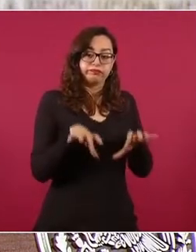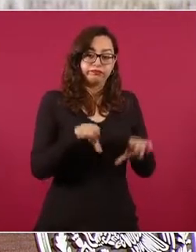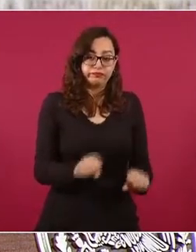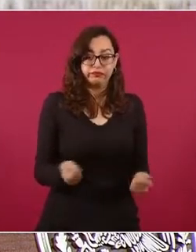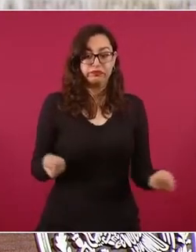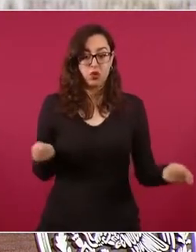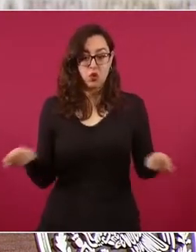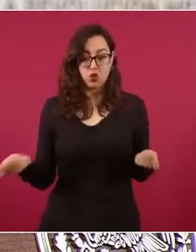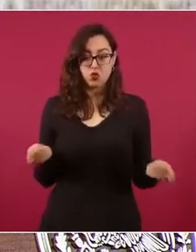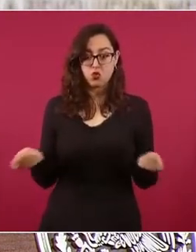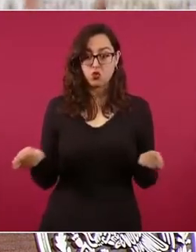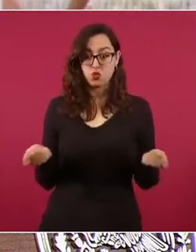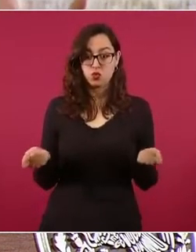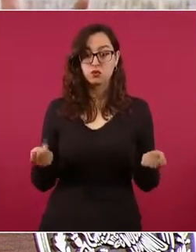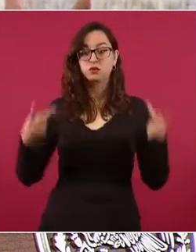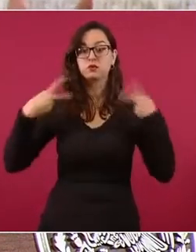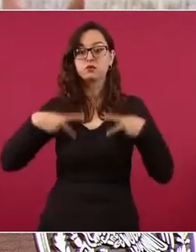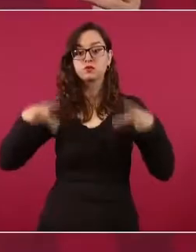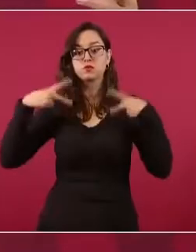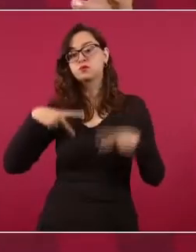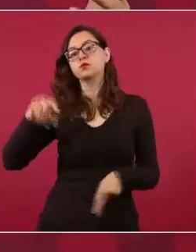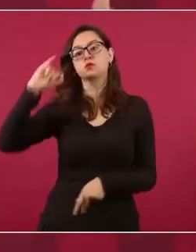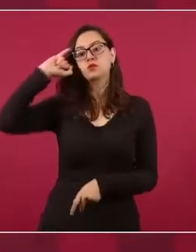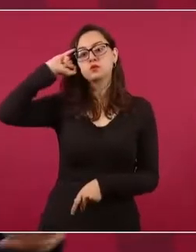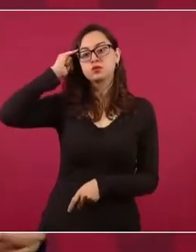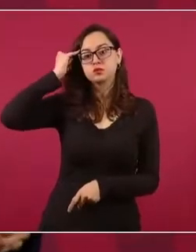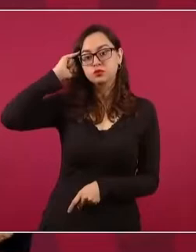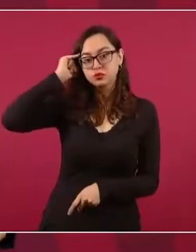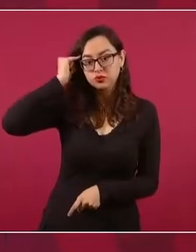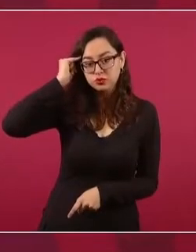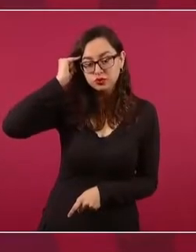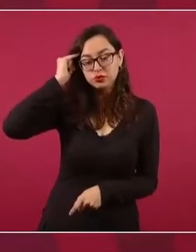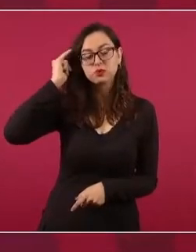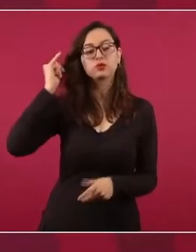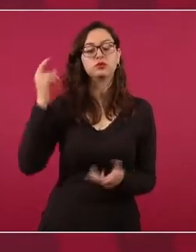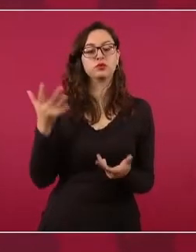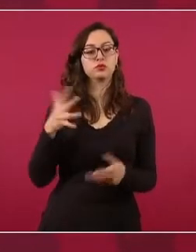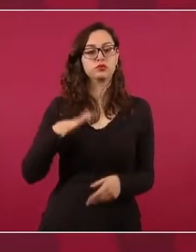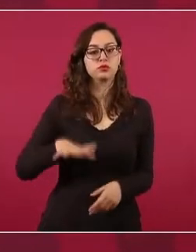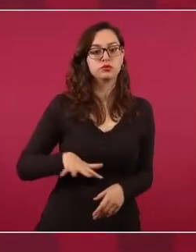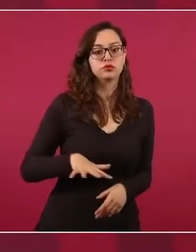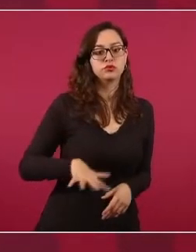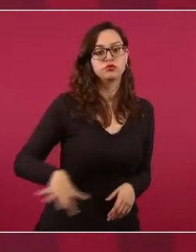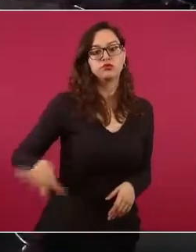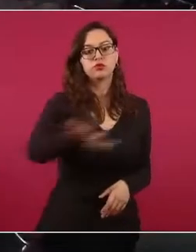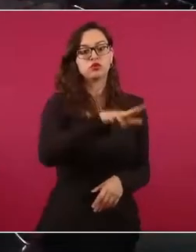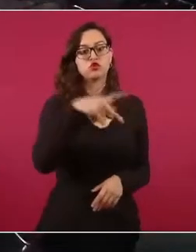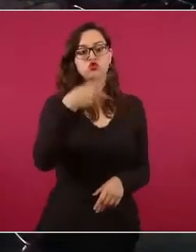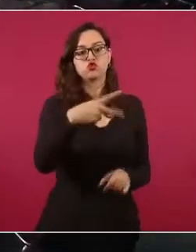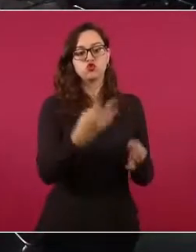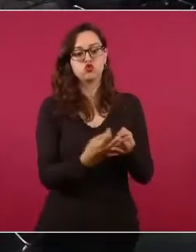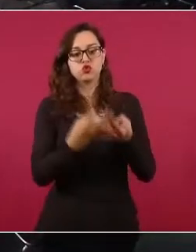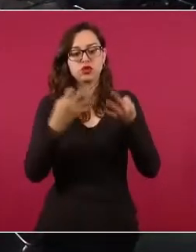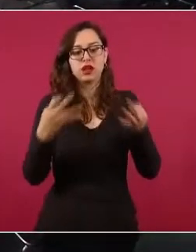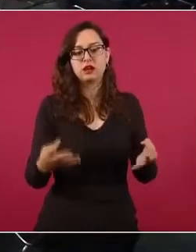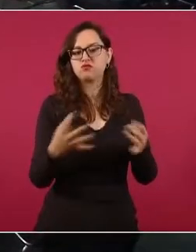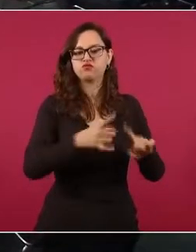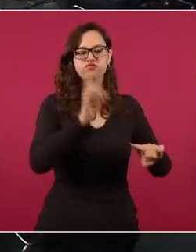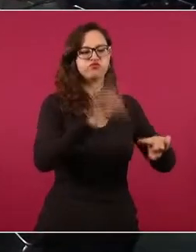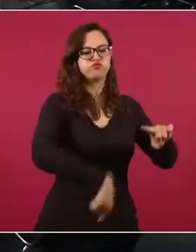los indígenas son despojados de sus tierras, de sus valles